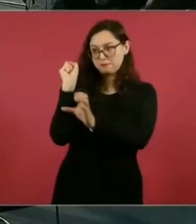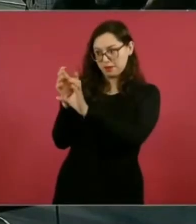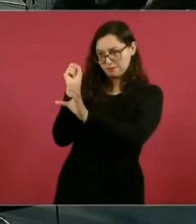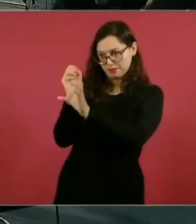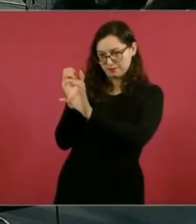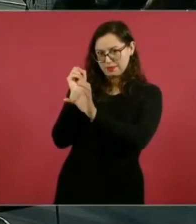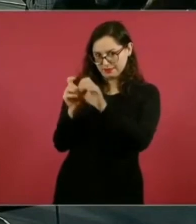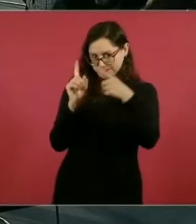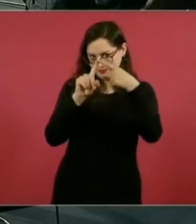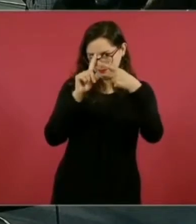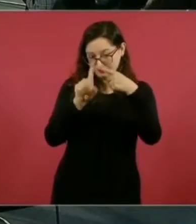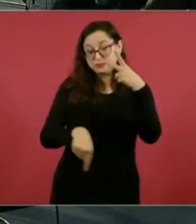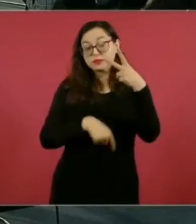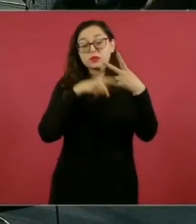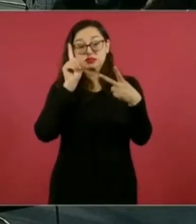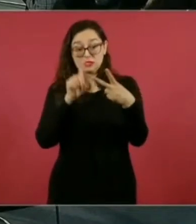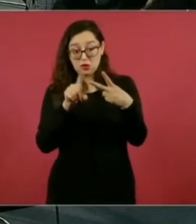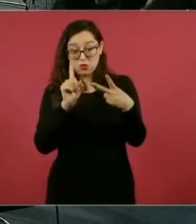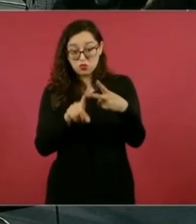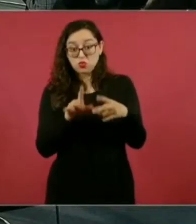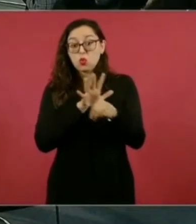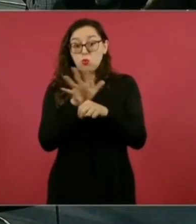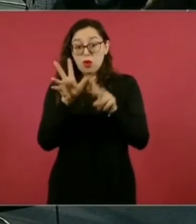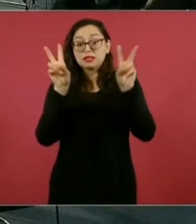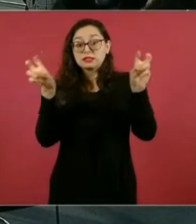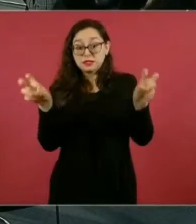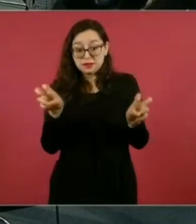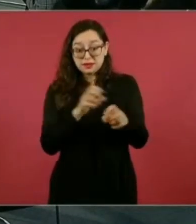y esto